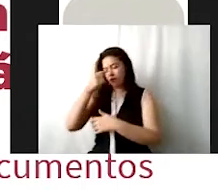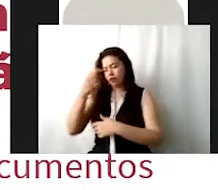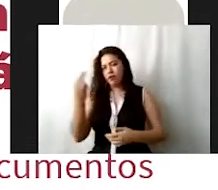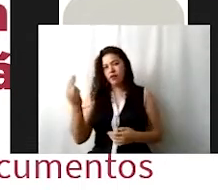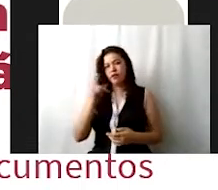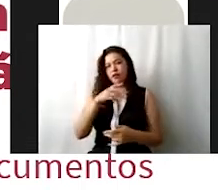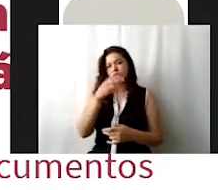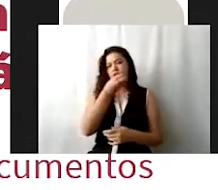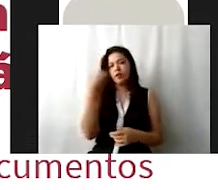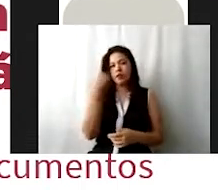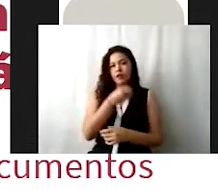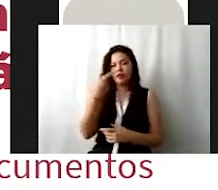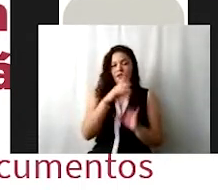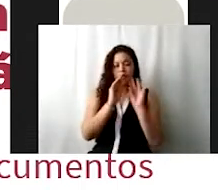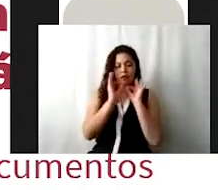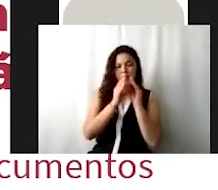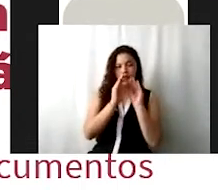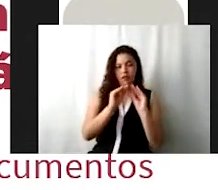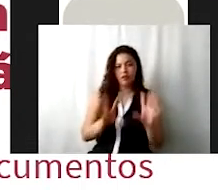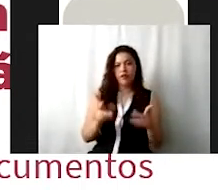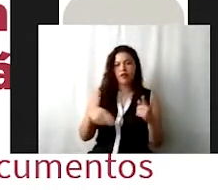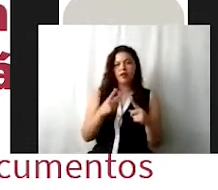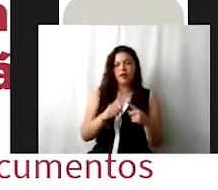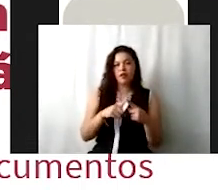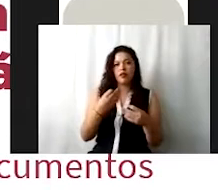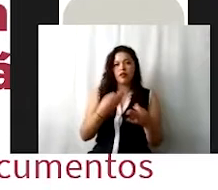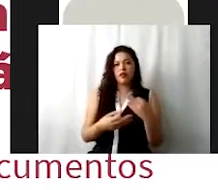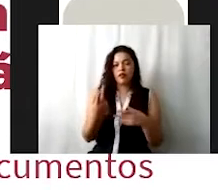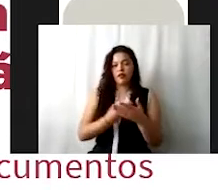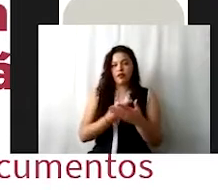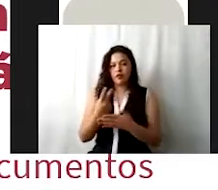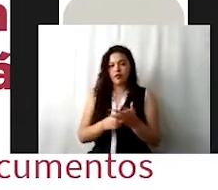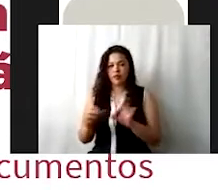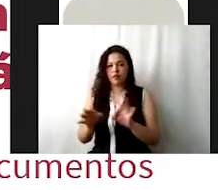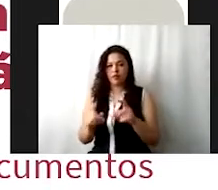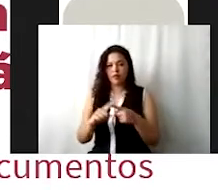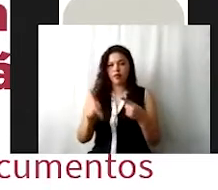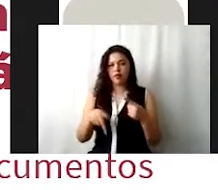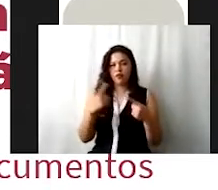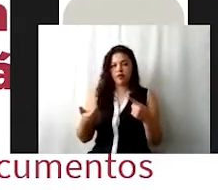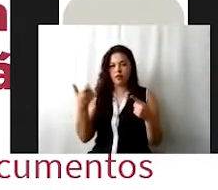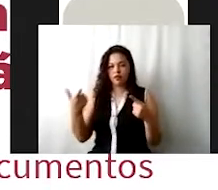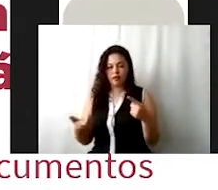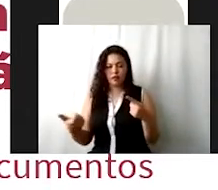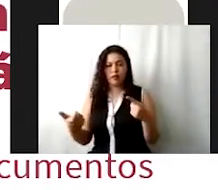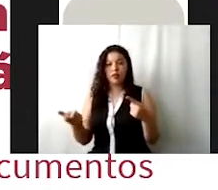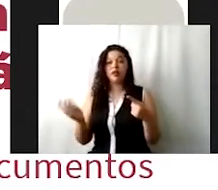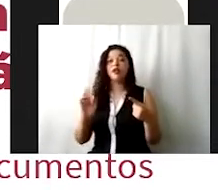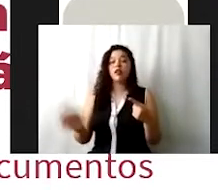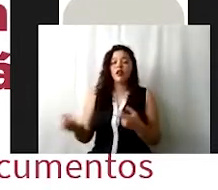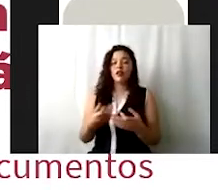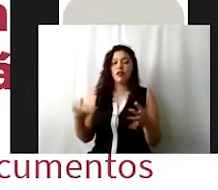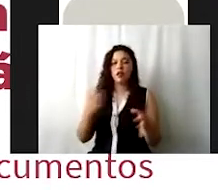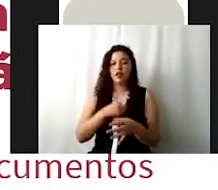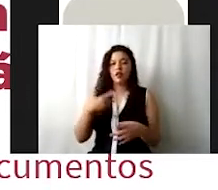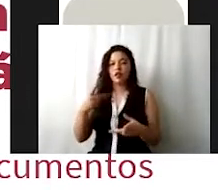organiza de acuerdo a la estructura, es decir, primero todo lo del programa de trabajo y luego el presupuesto, ya que el presupuesto debe estar acorde